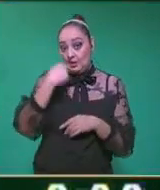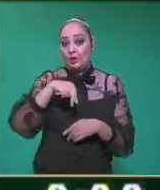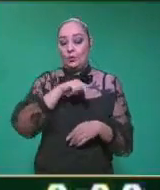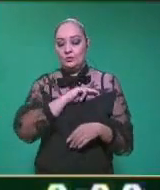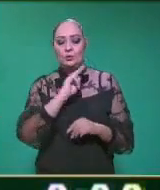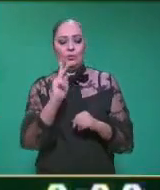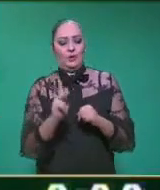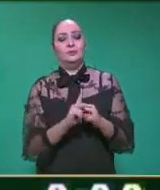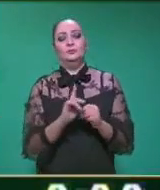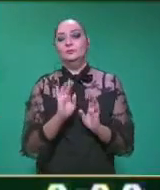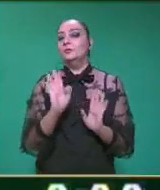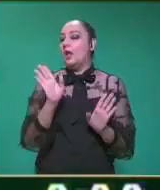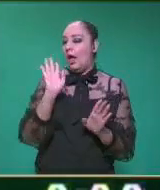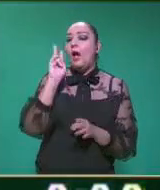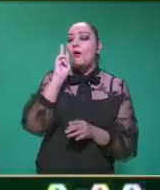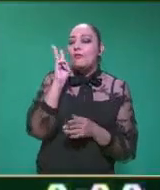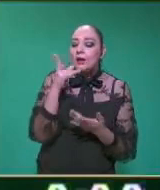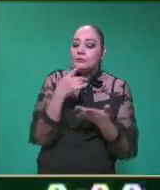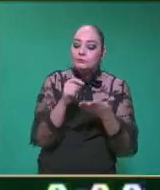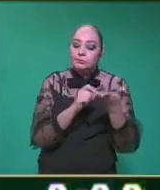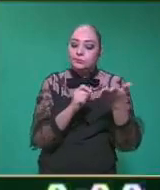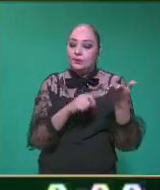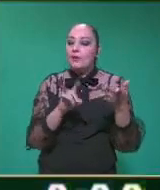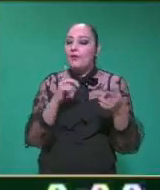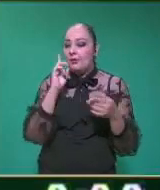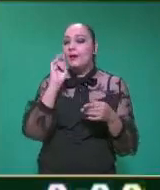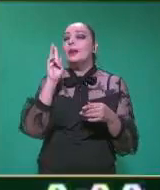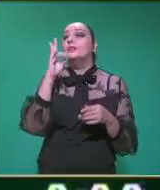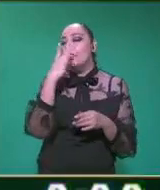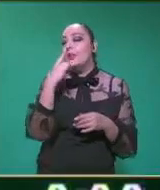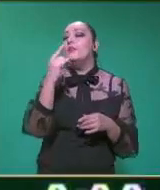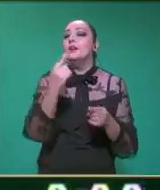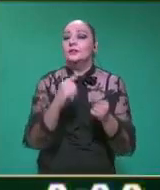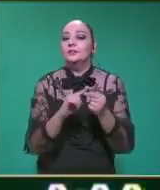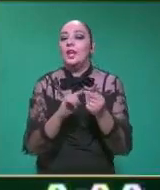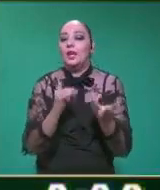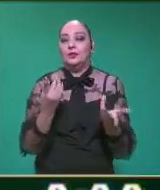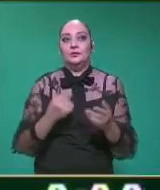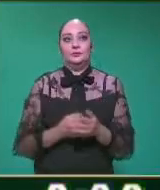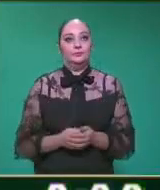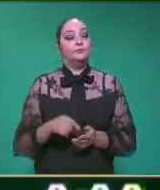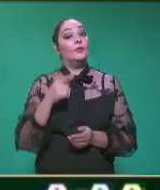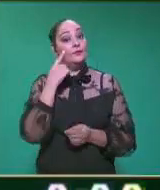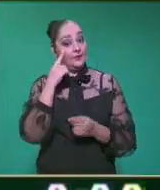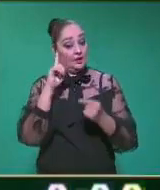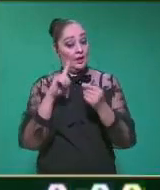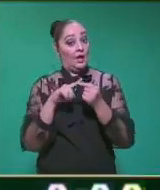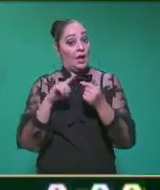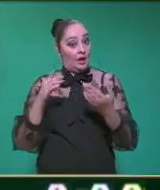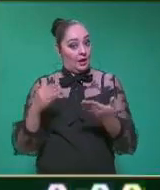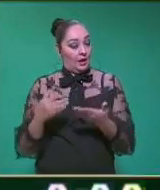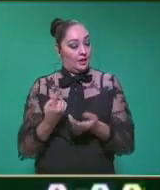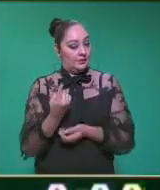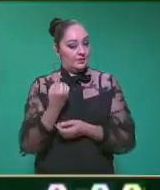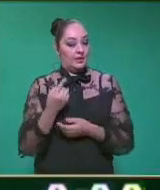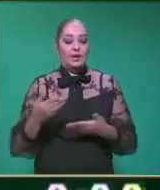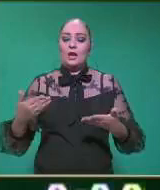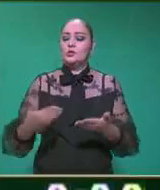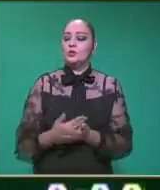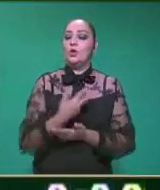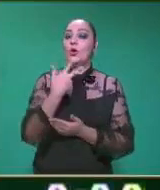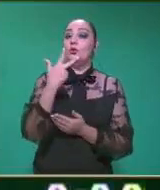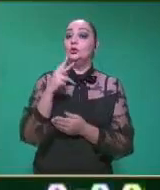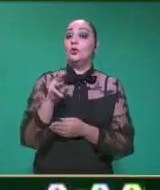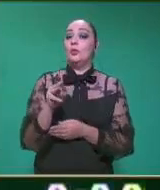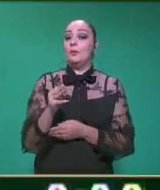van a adivinar de quién vamos a estar hablando, pero pues comencemos. Dice, ¿Quién es? Nació el 8 de mayo de